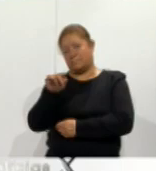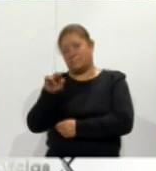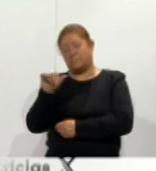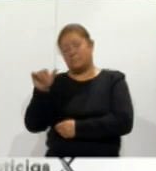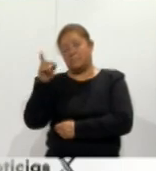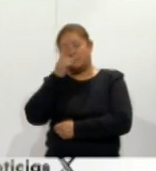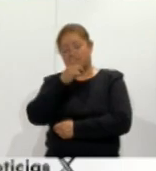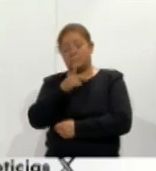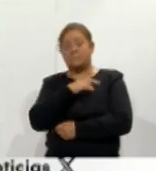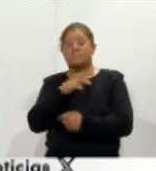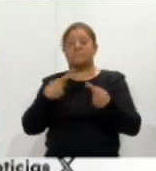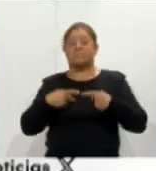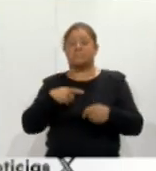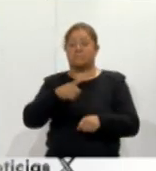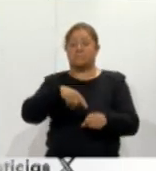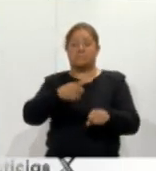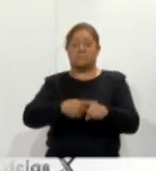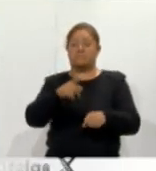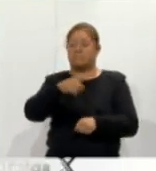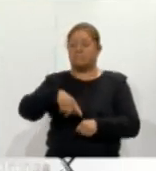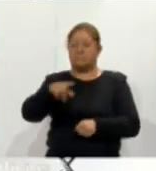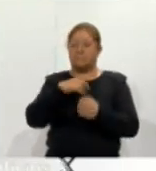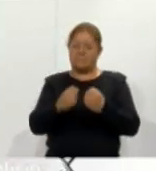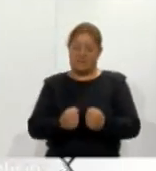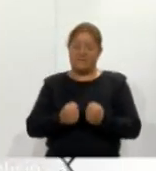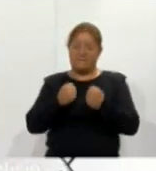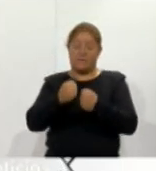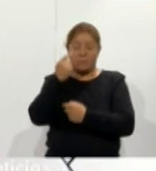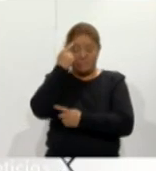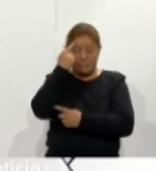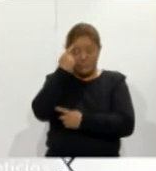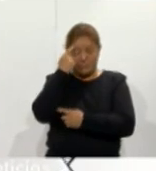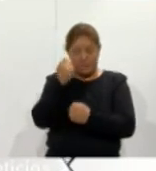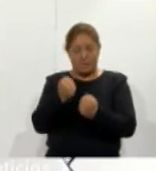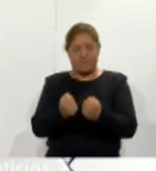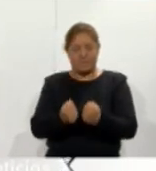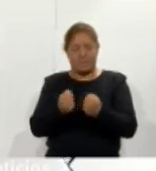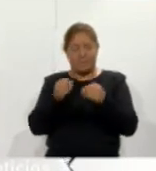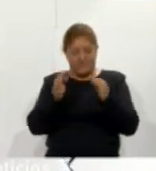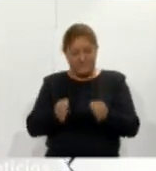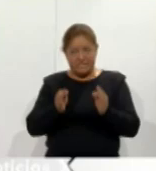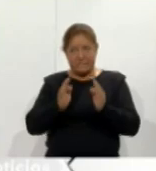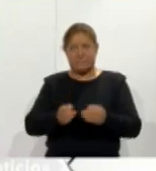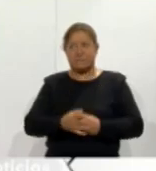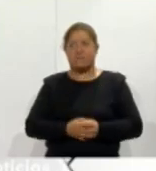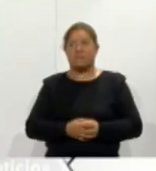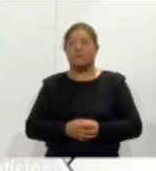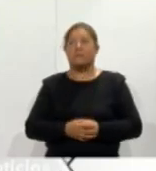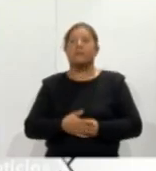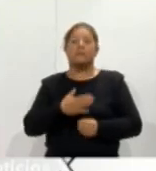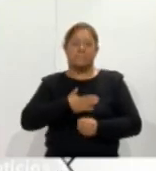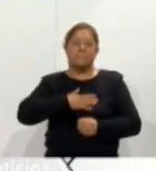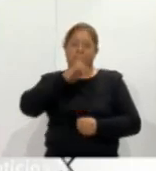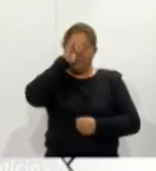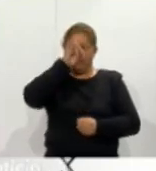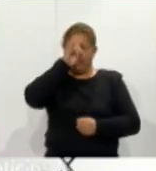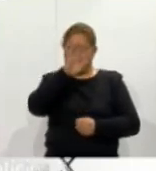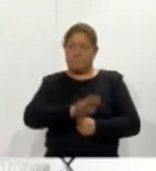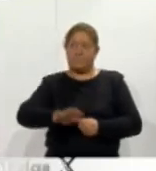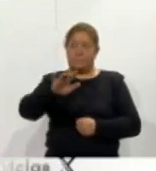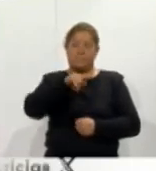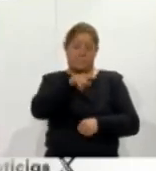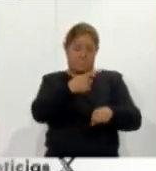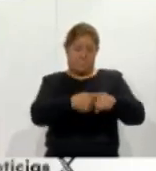se mantengan fuertes mental y físicamente pues yo se las recomiendo a todas las personas que ahora sí que tienen mi